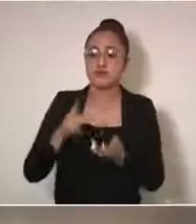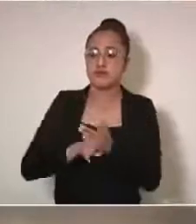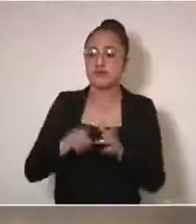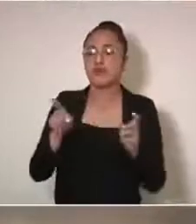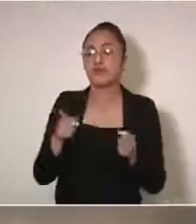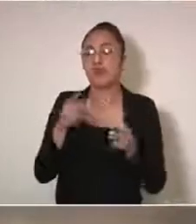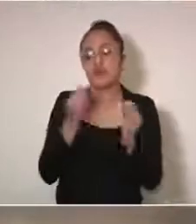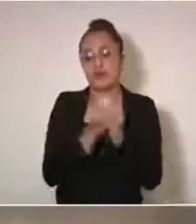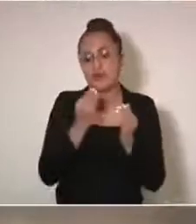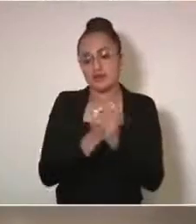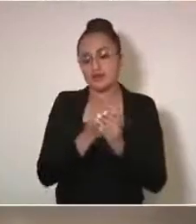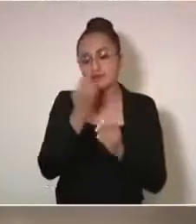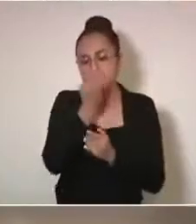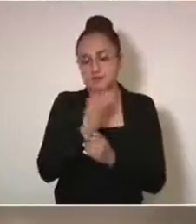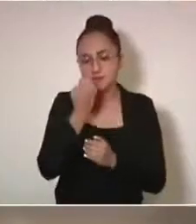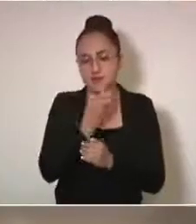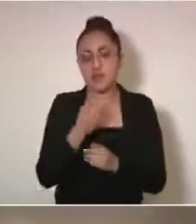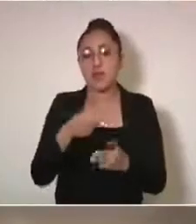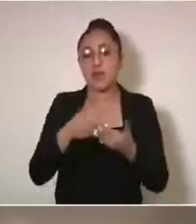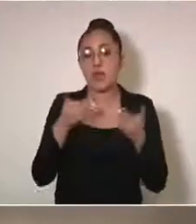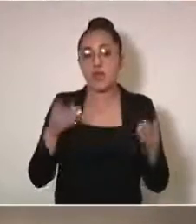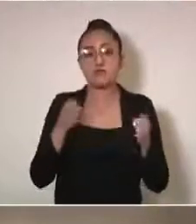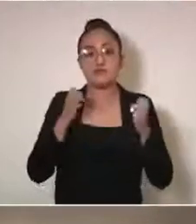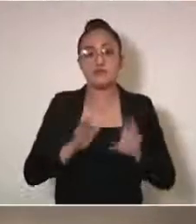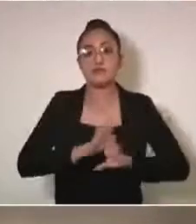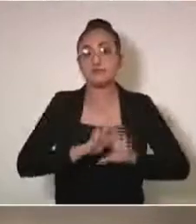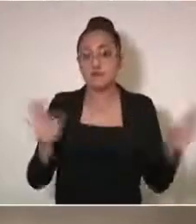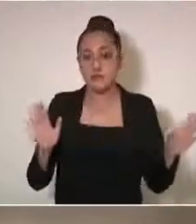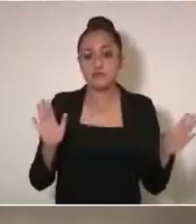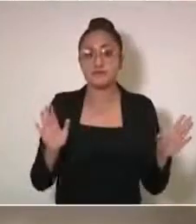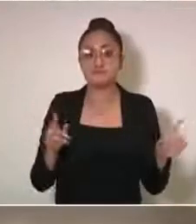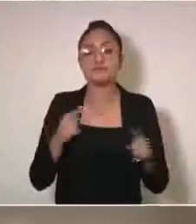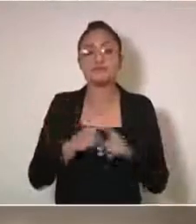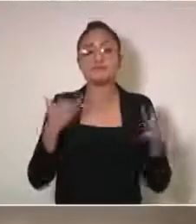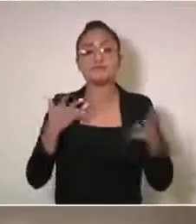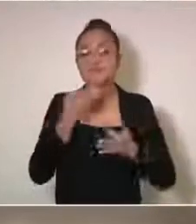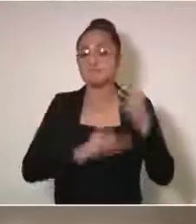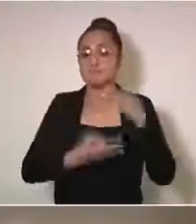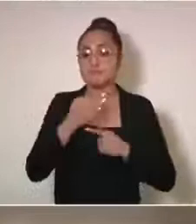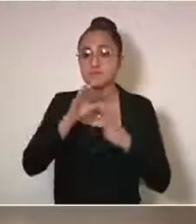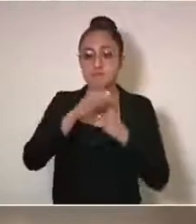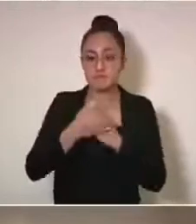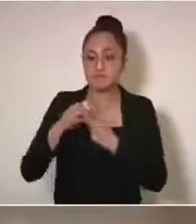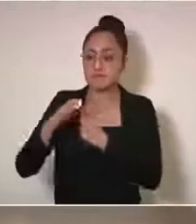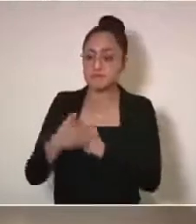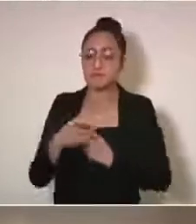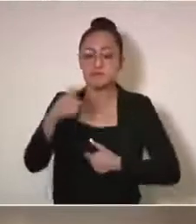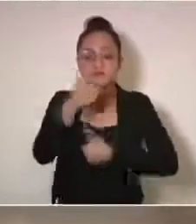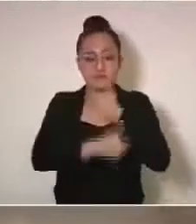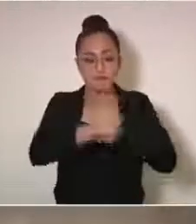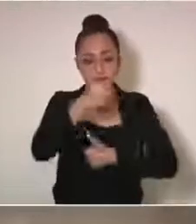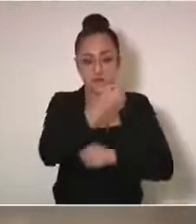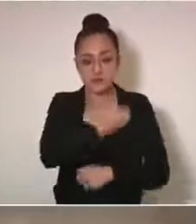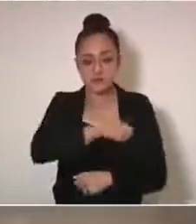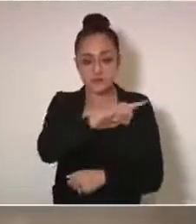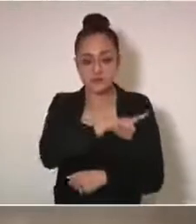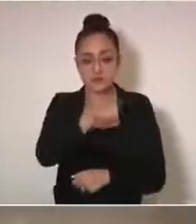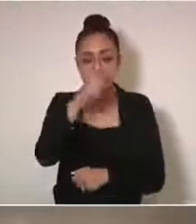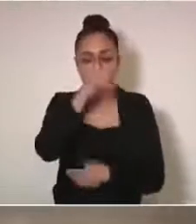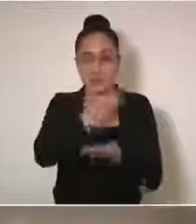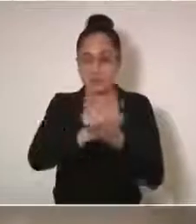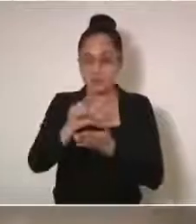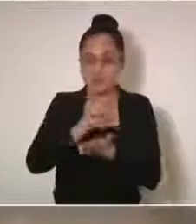Y para ello, desde este instante, se están ya reactivando todos los comités participativos de salud e higiene.